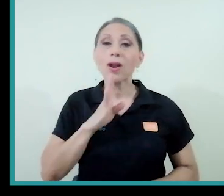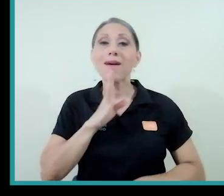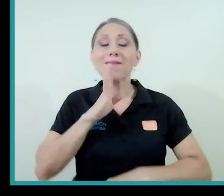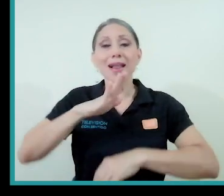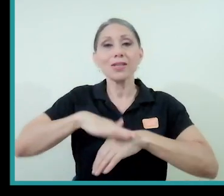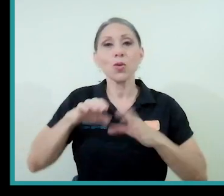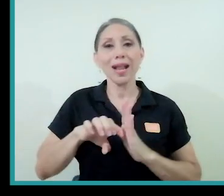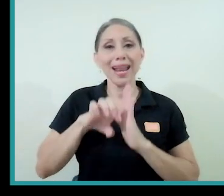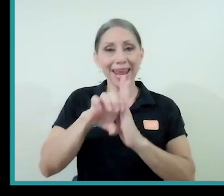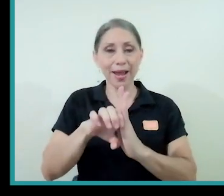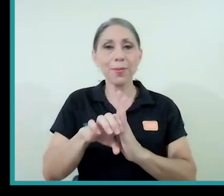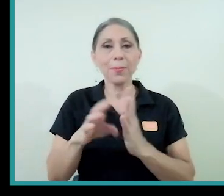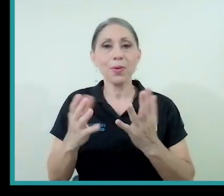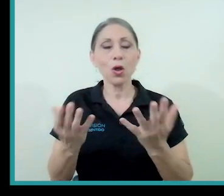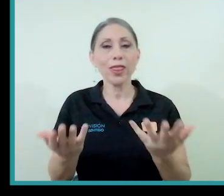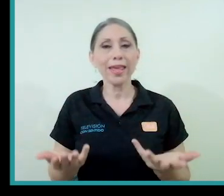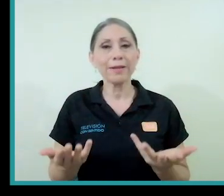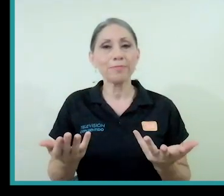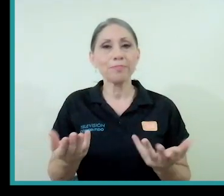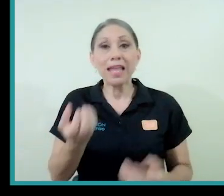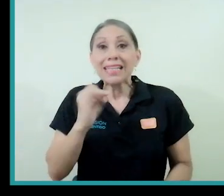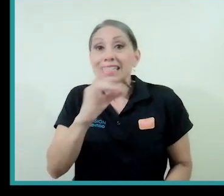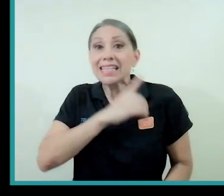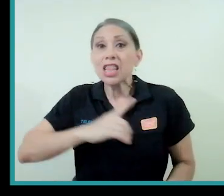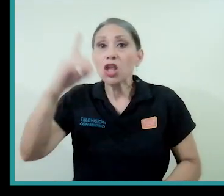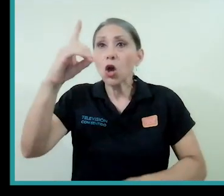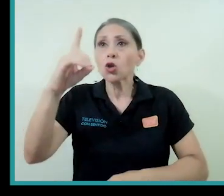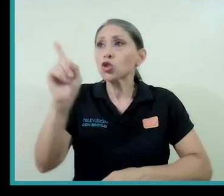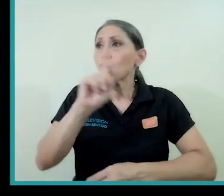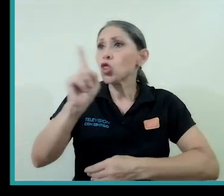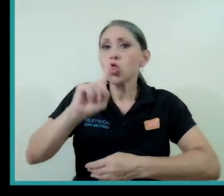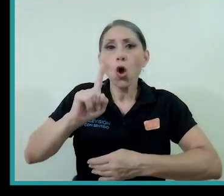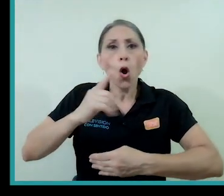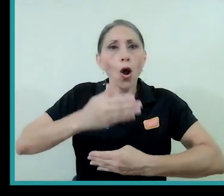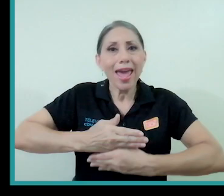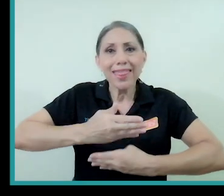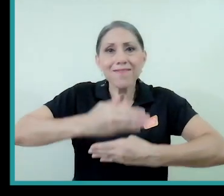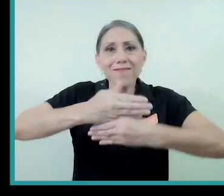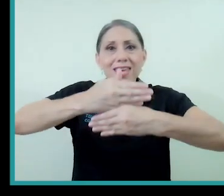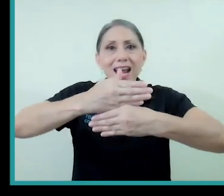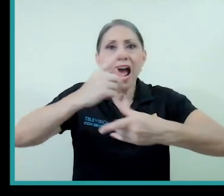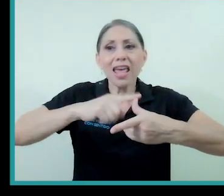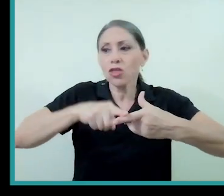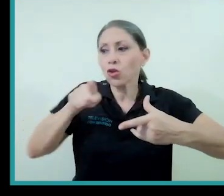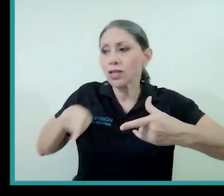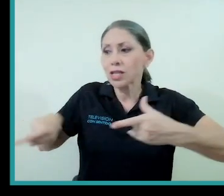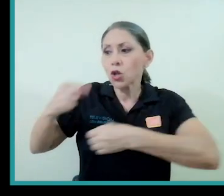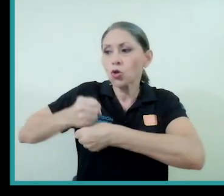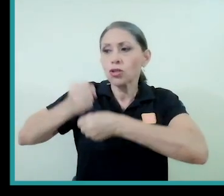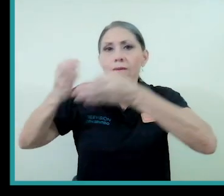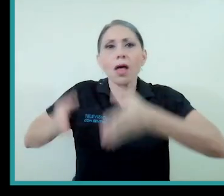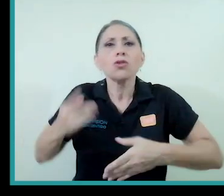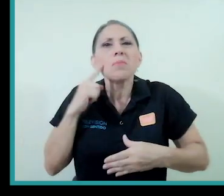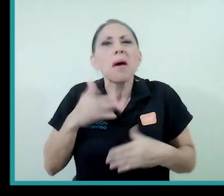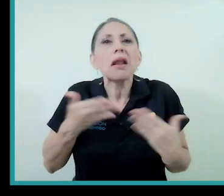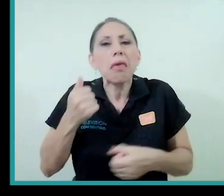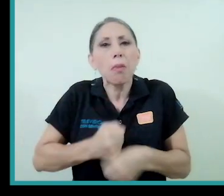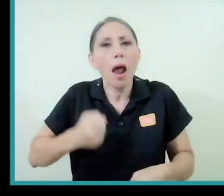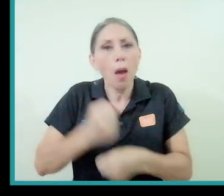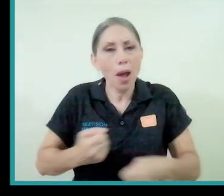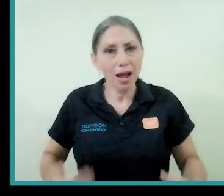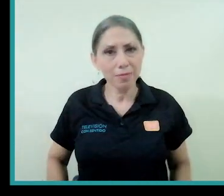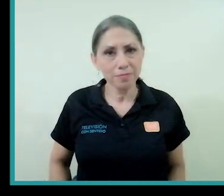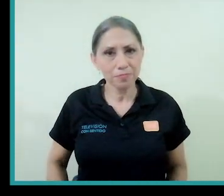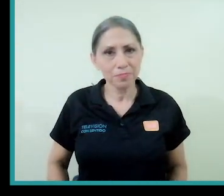si Dios no edifica, en vano trabajan los edificadores. Entonces,